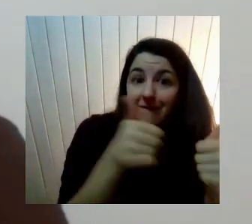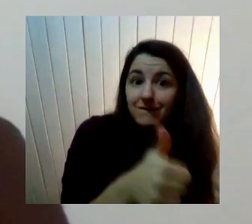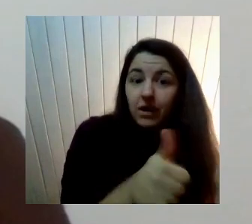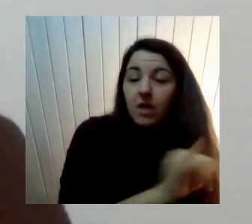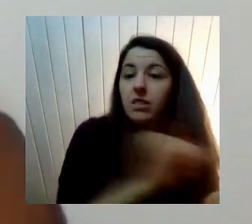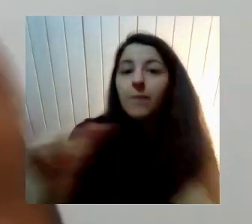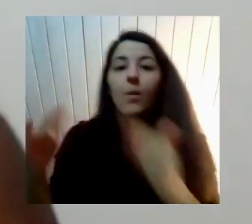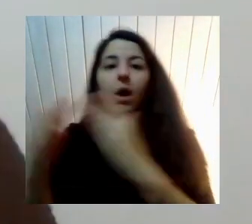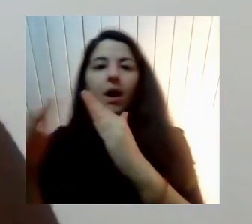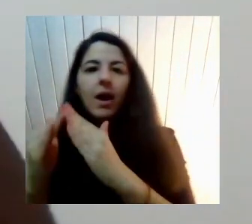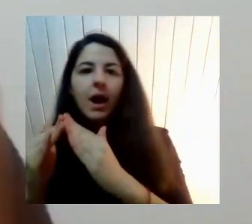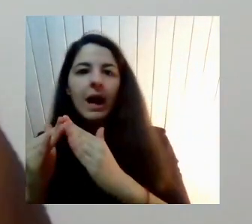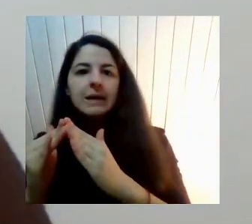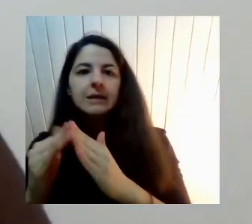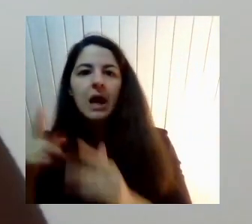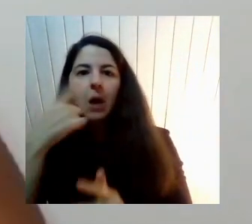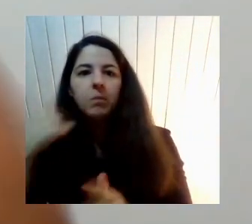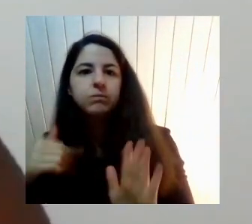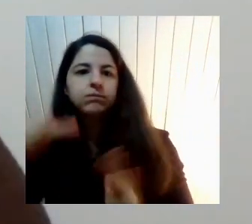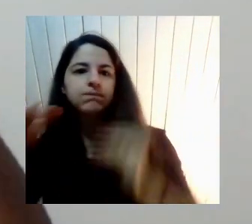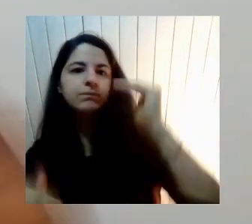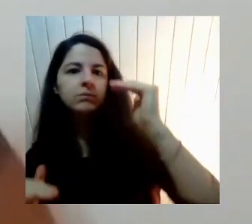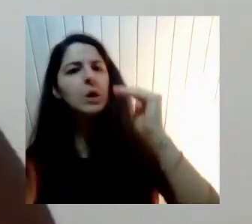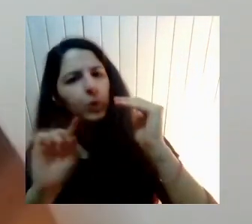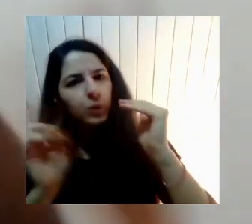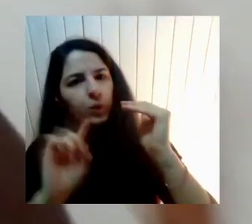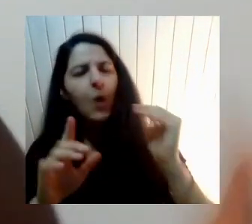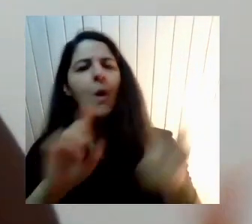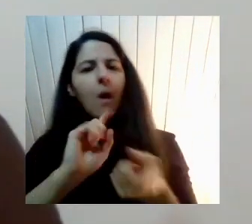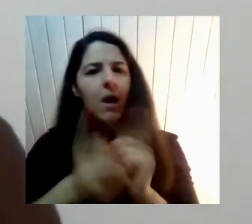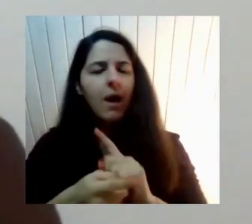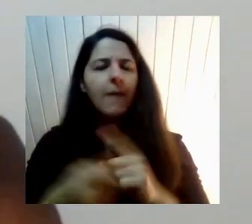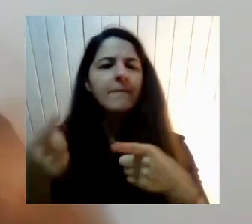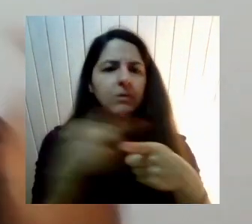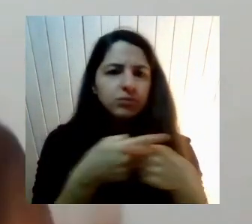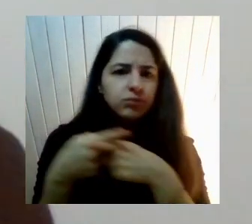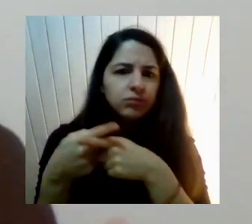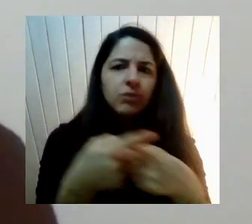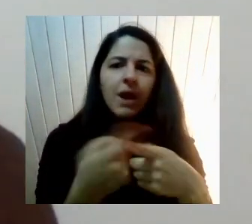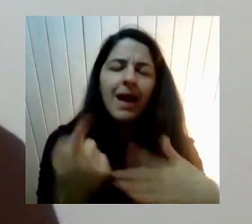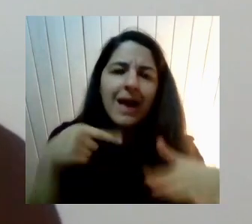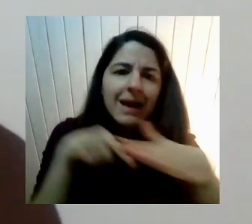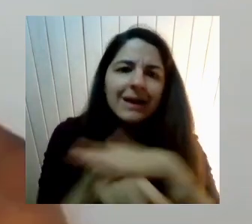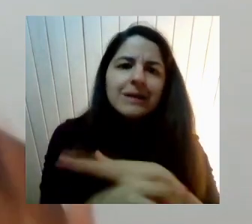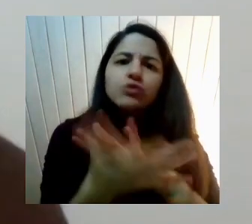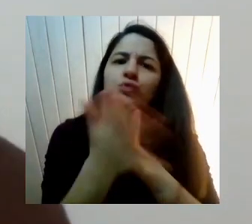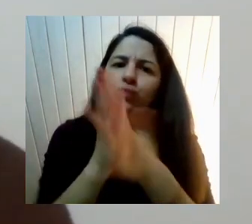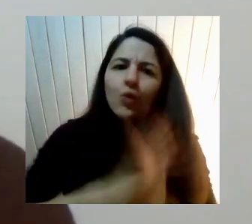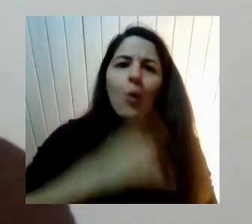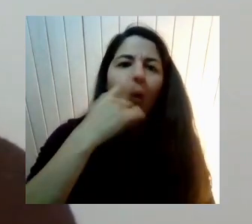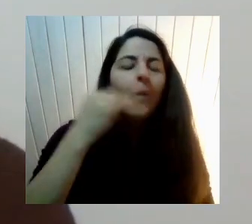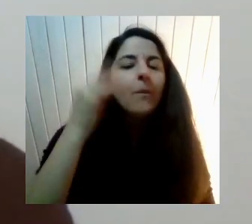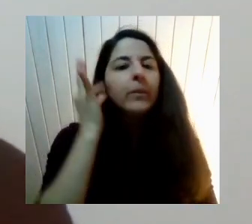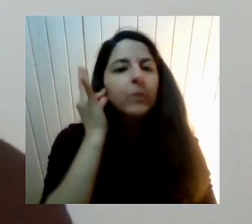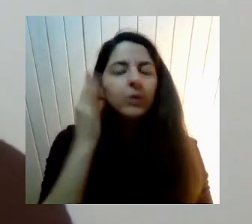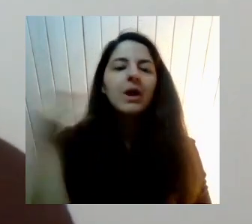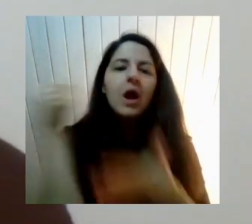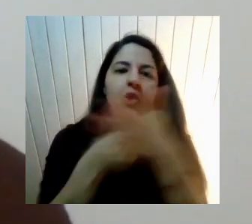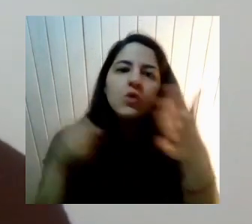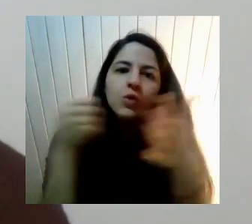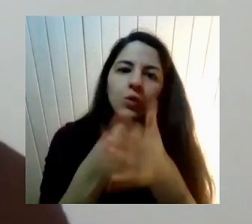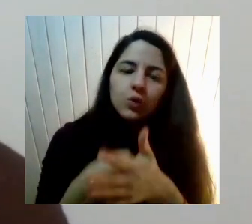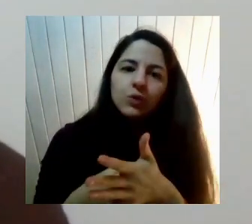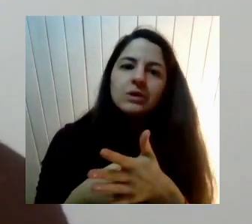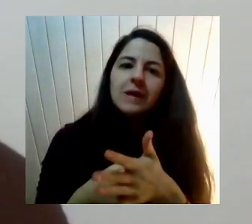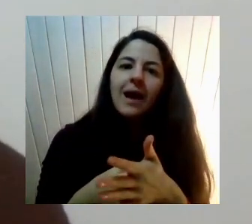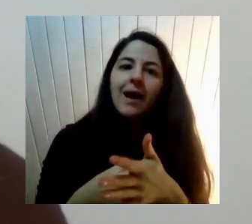educación Por una educación Pública Que permita El ingreso De todas y todos La lucha La educación no sexista Requiere cambios estructurales Y